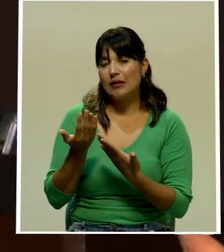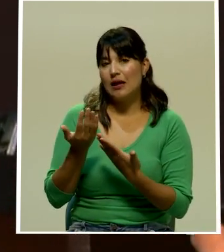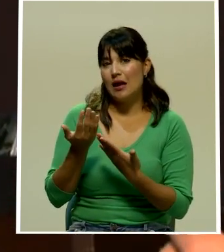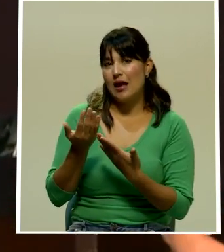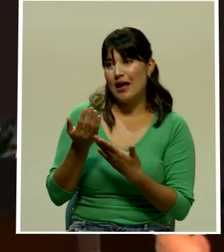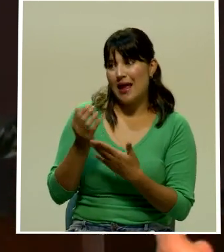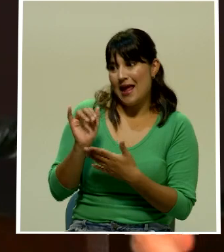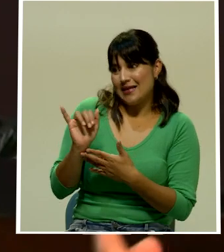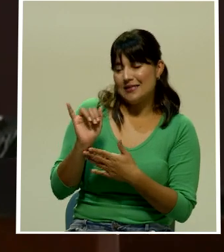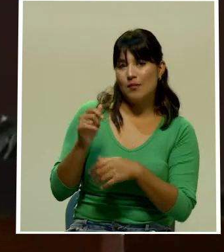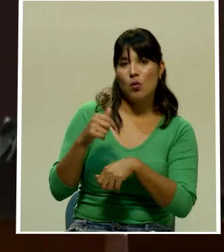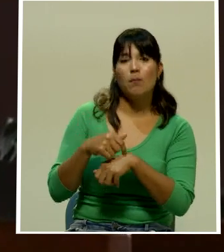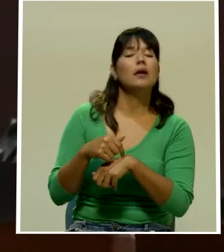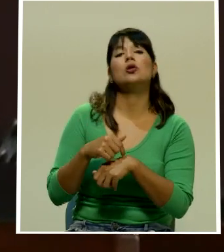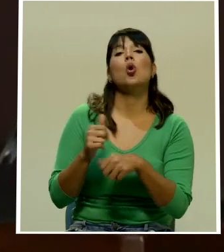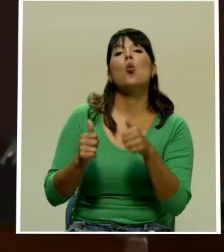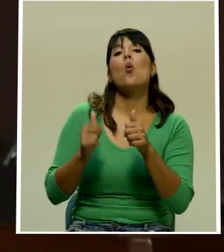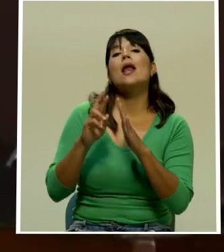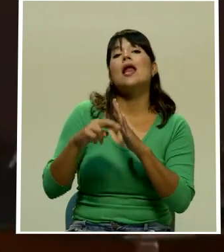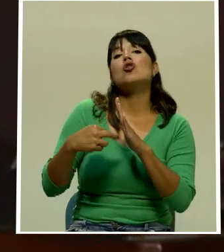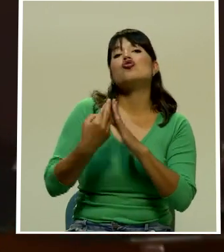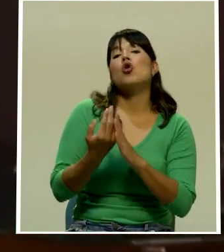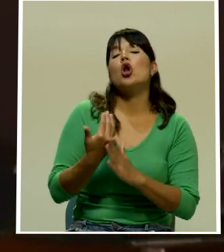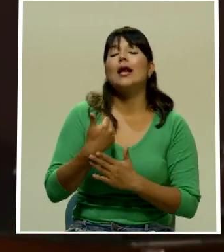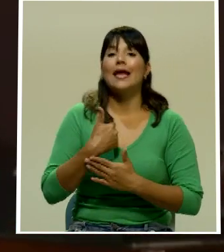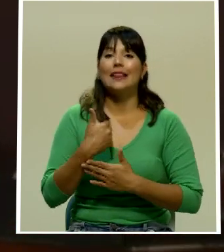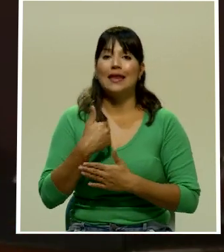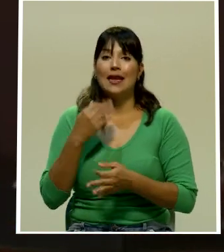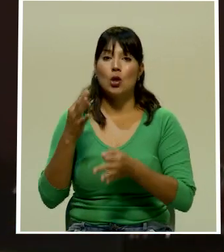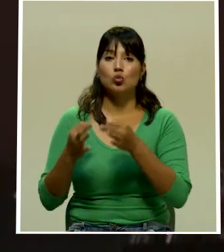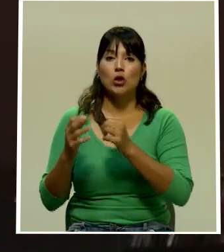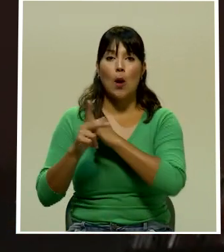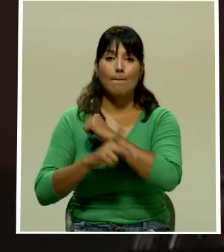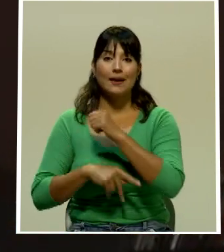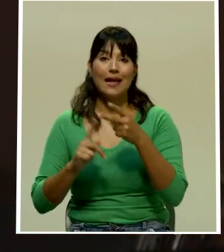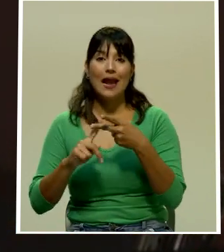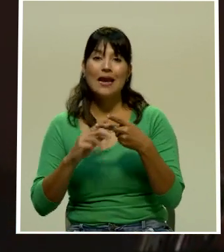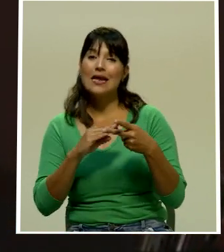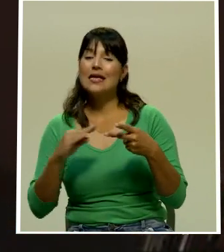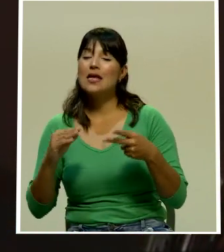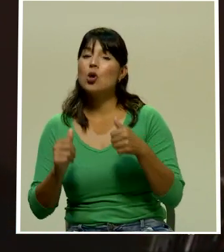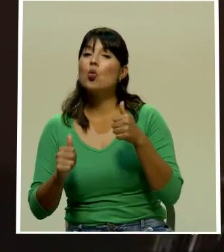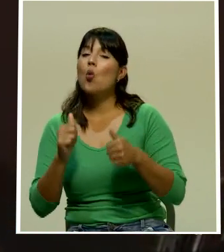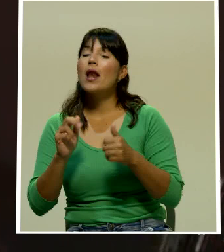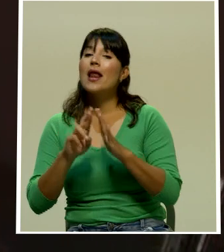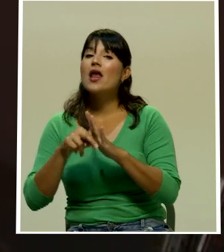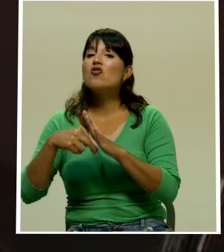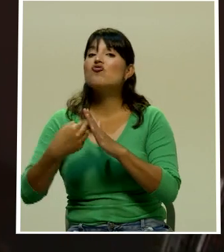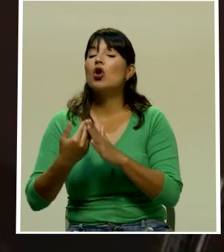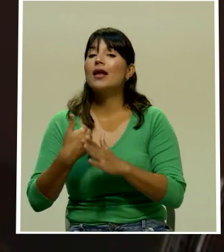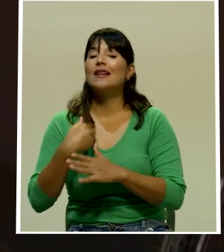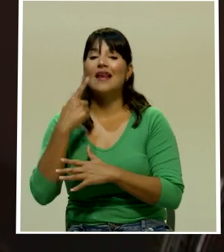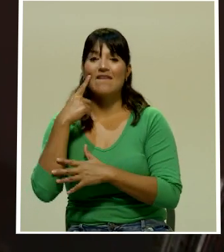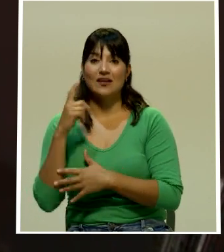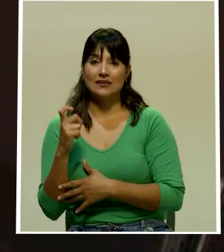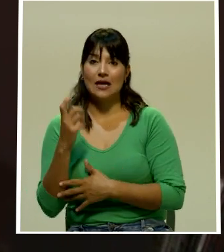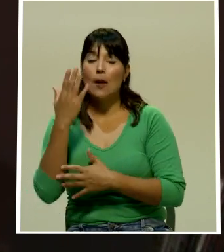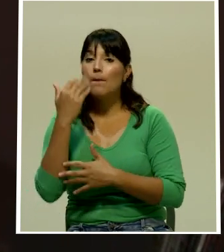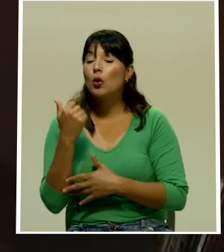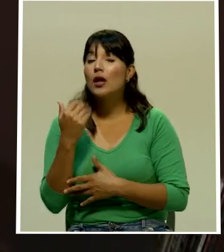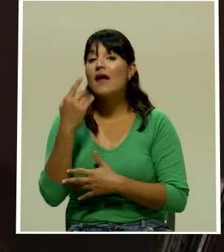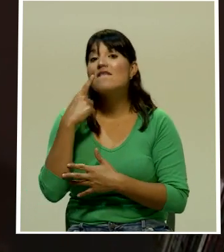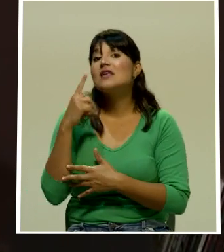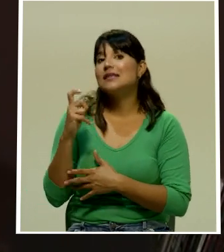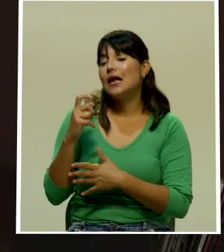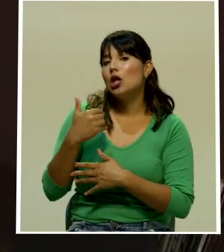es el papel del juzgado penal y el papel de la Fiscalía? Porque podríamos estar diciendo que la Fiscalía tuvo